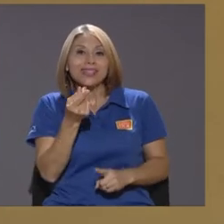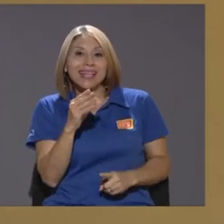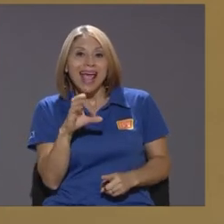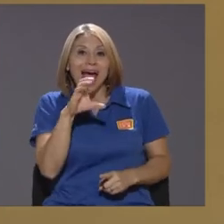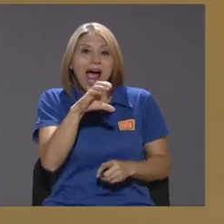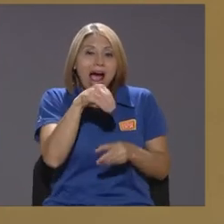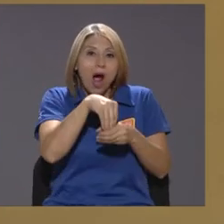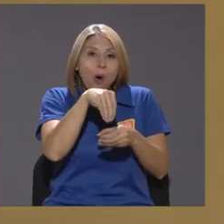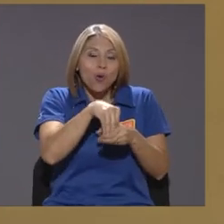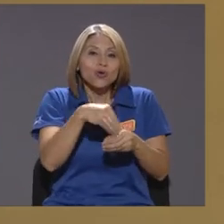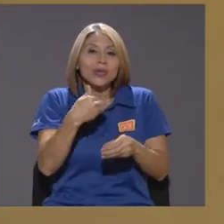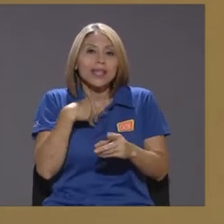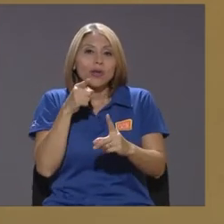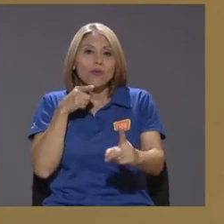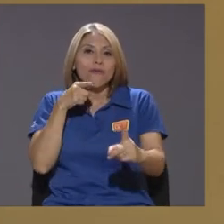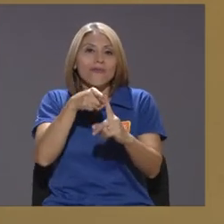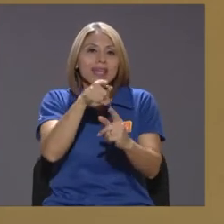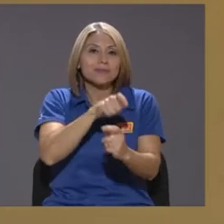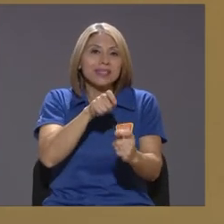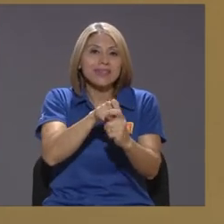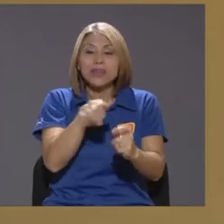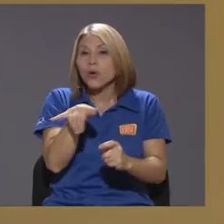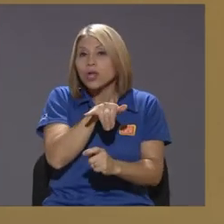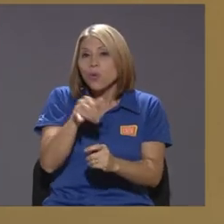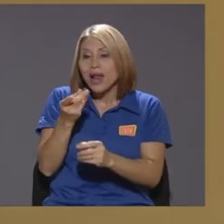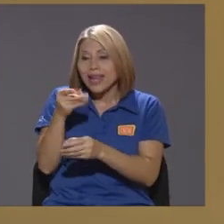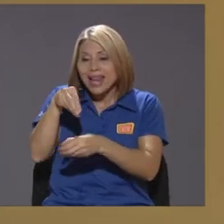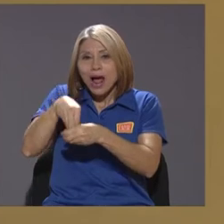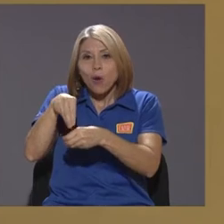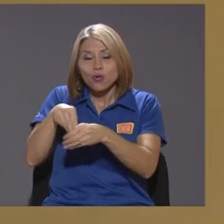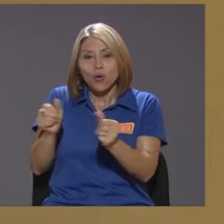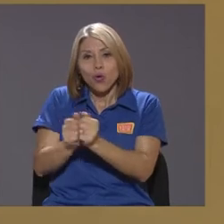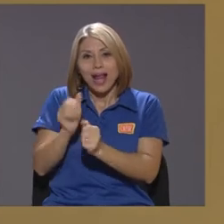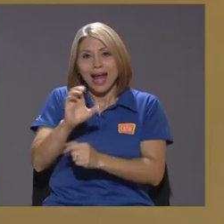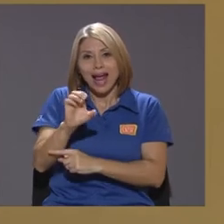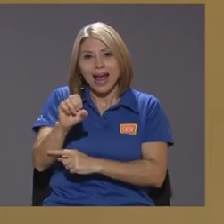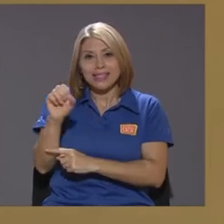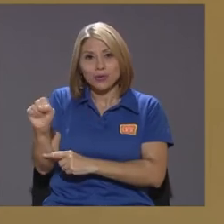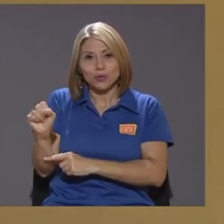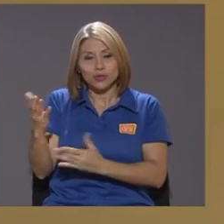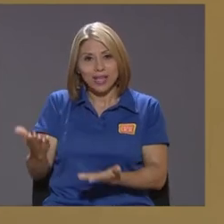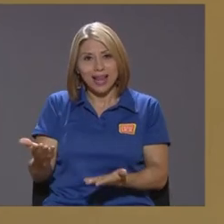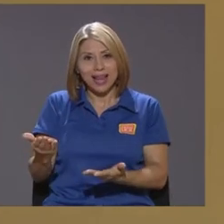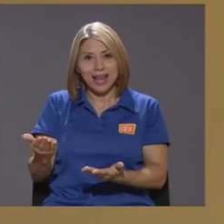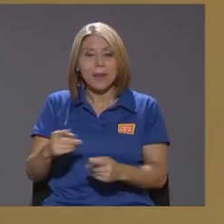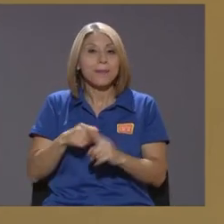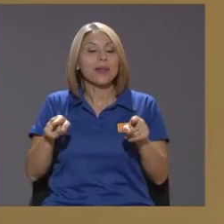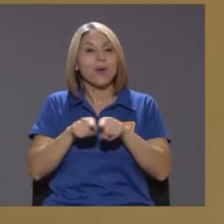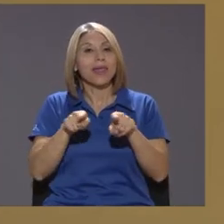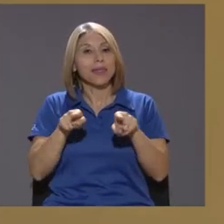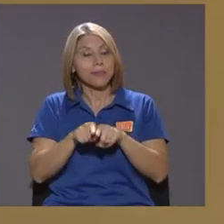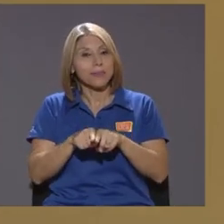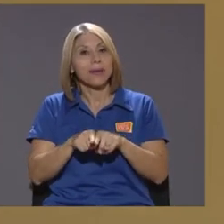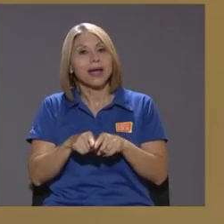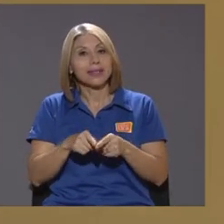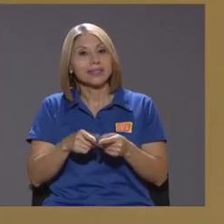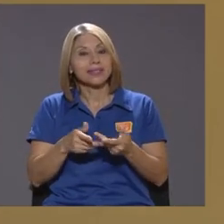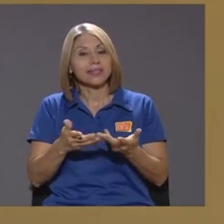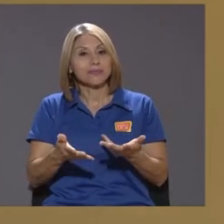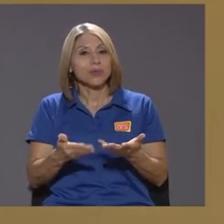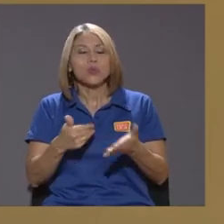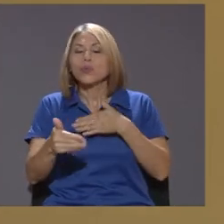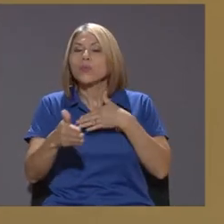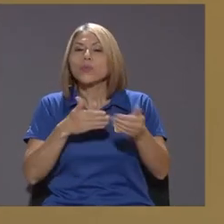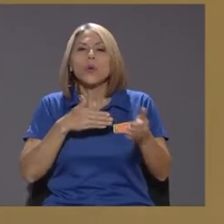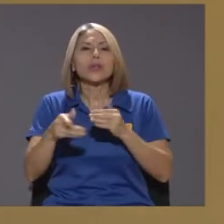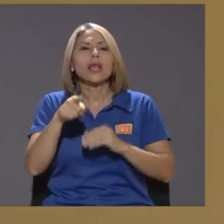al igual que tiene el ahorro que se hace con la caja del seguro social pero además de eso independientemente de la de la ideología